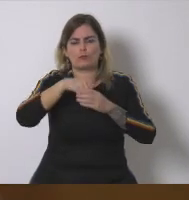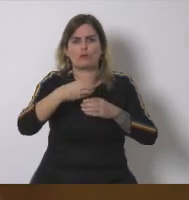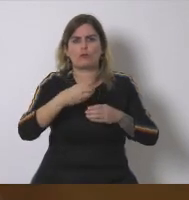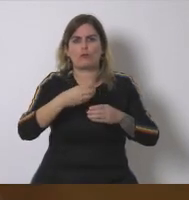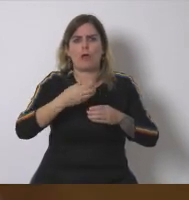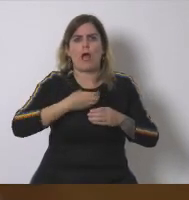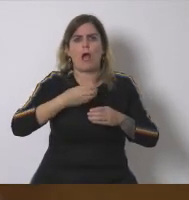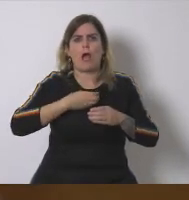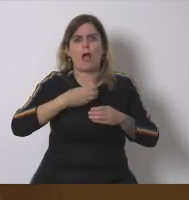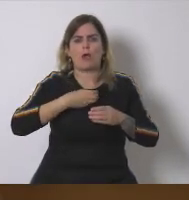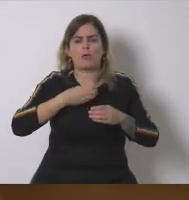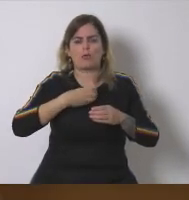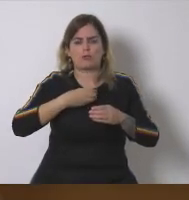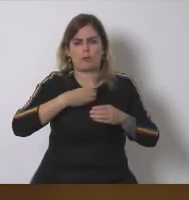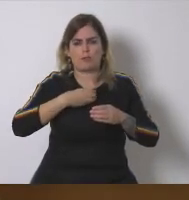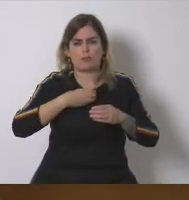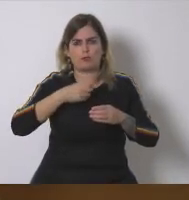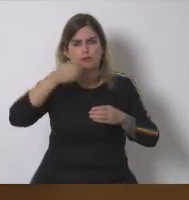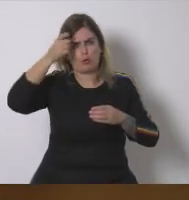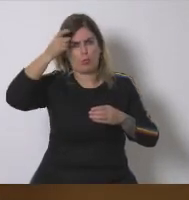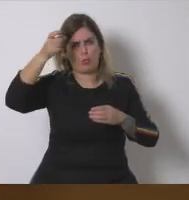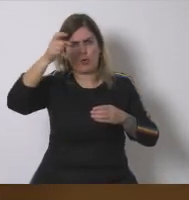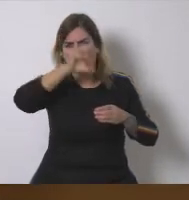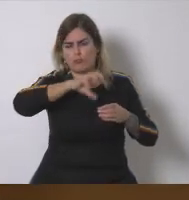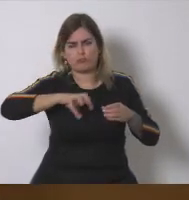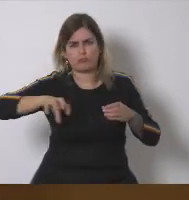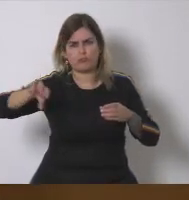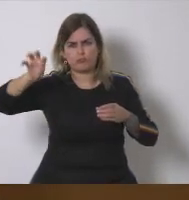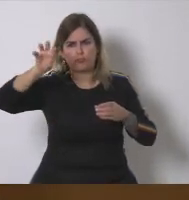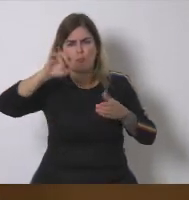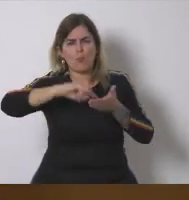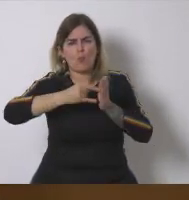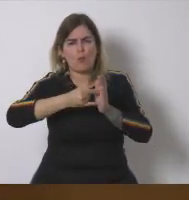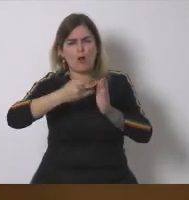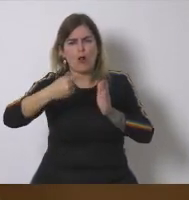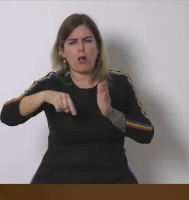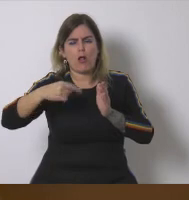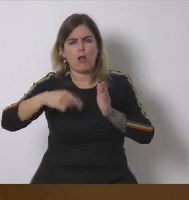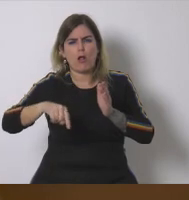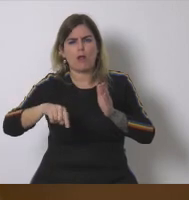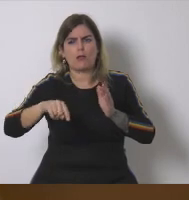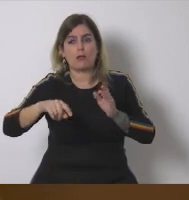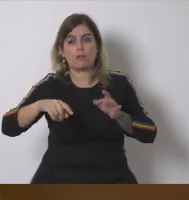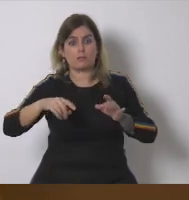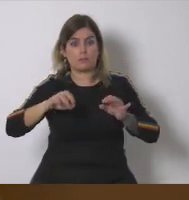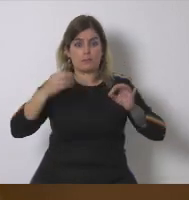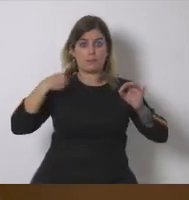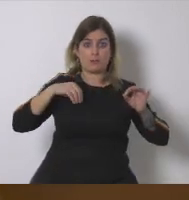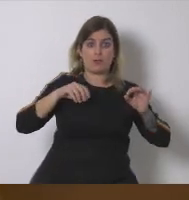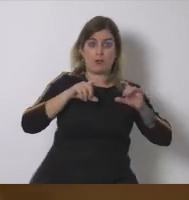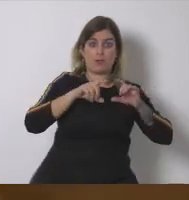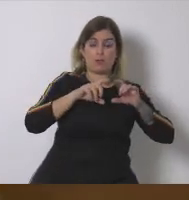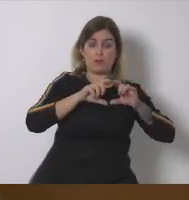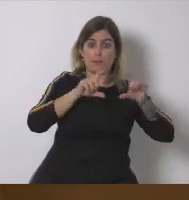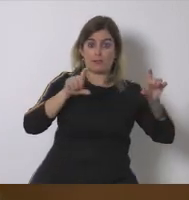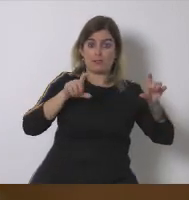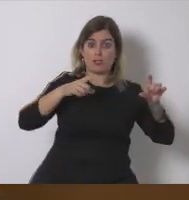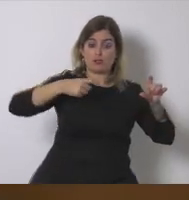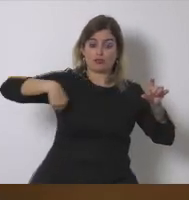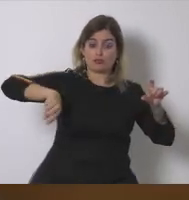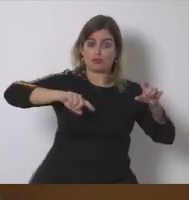energéticos con ayuntamientos de la demarcación y tengo entendido que eso energía